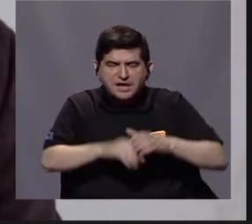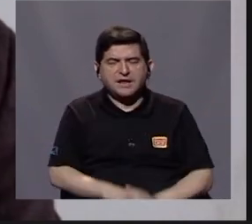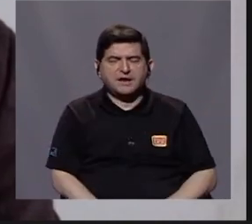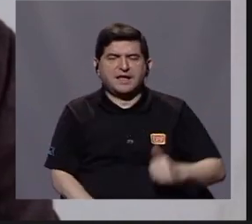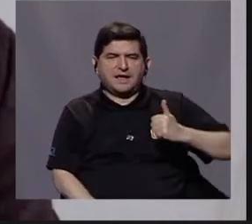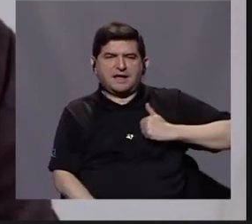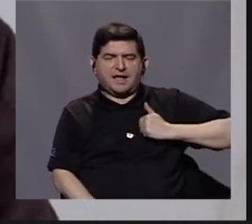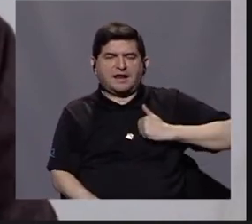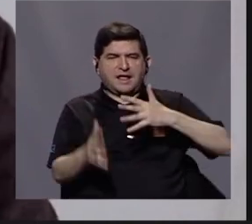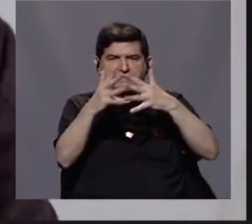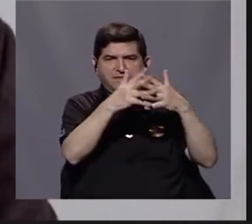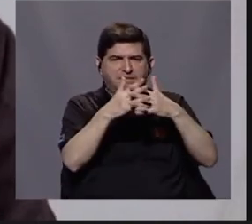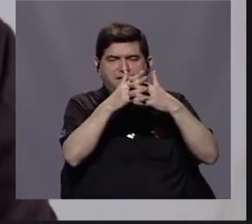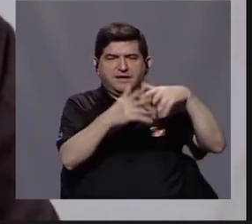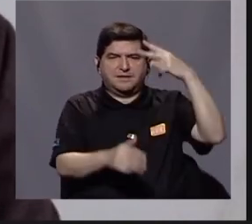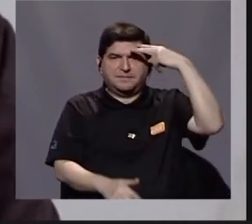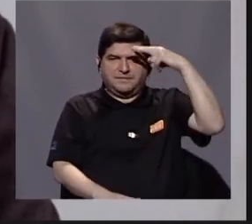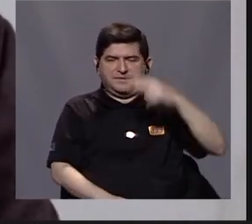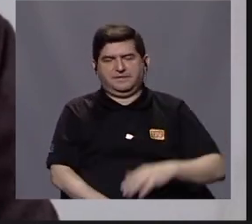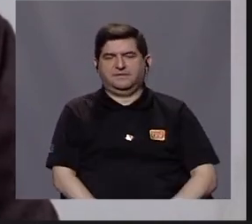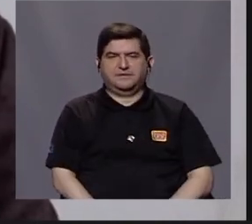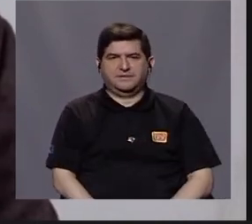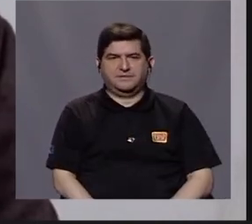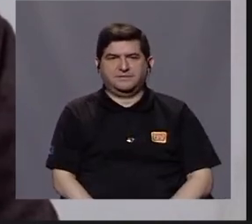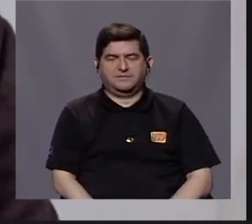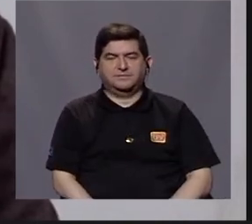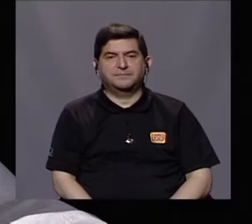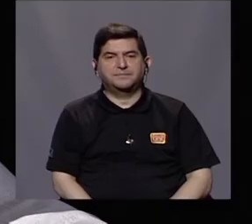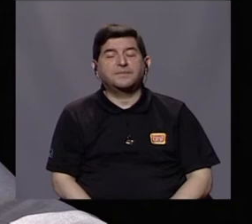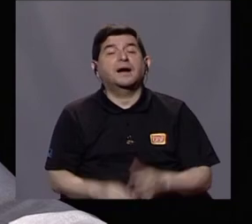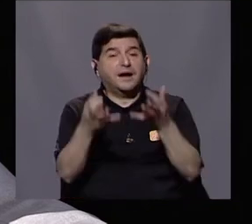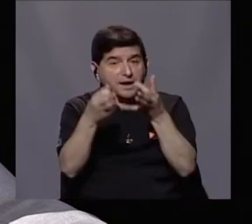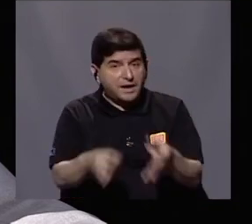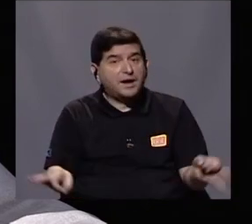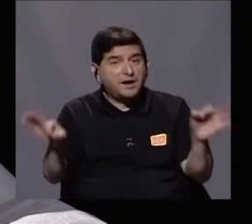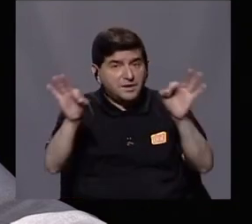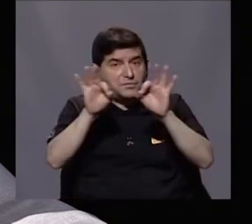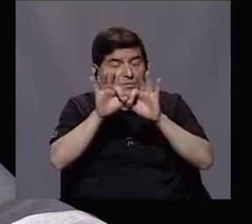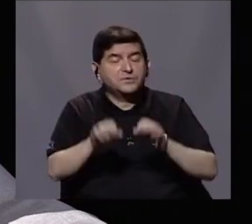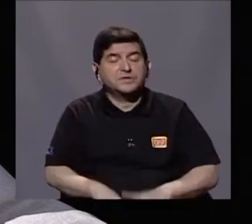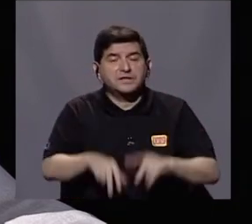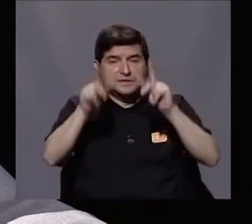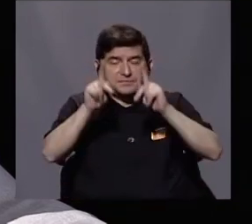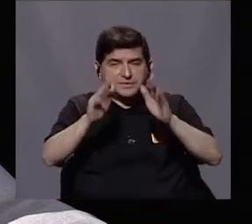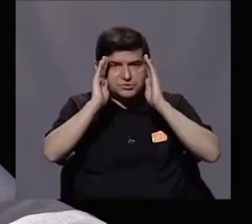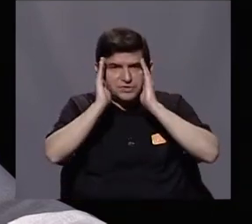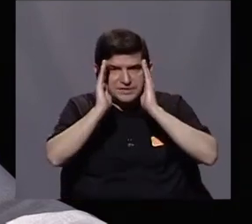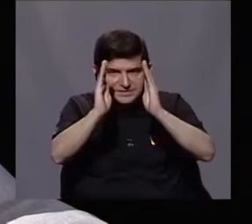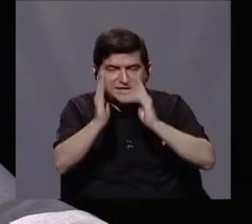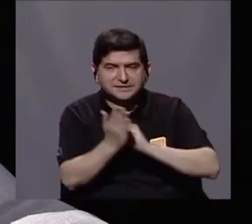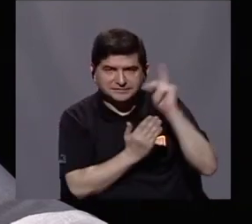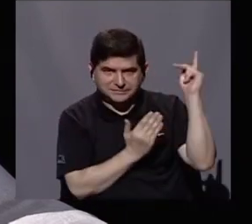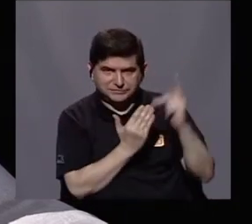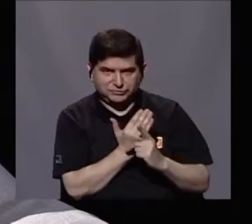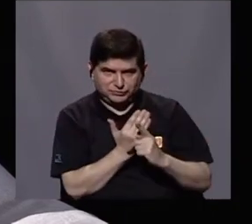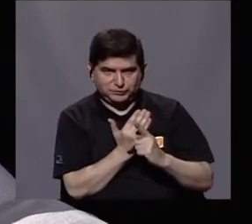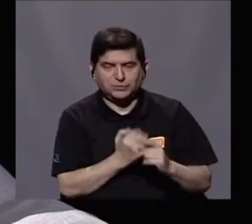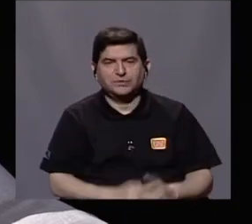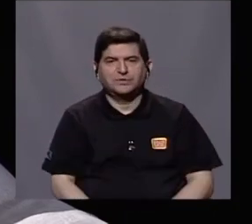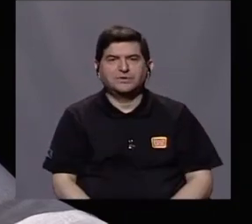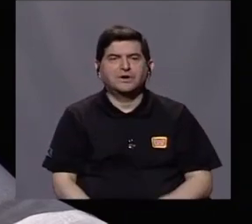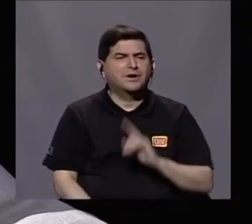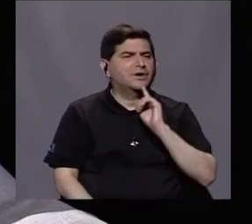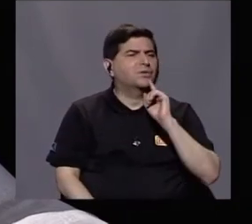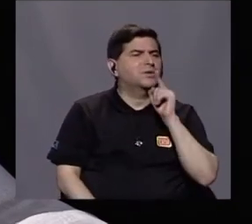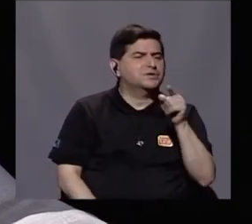Canadá, Estados Unidos y México. Ahora, muy importante para nuestra audiencia, cuando don